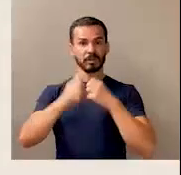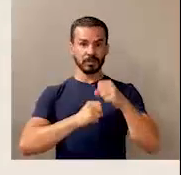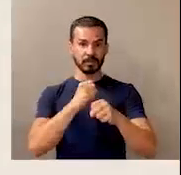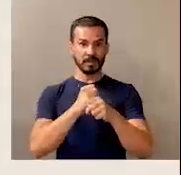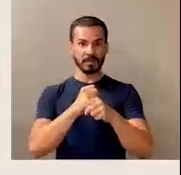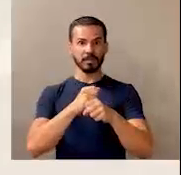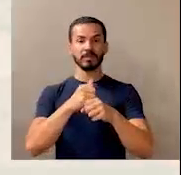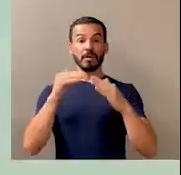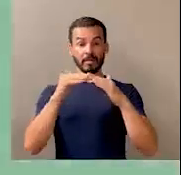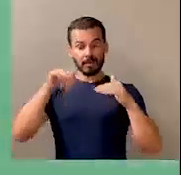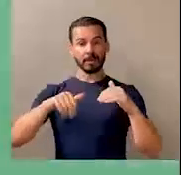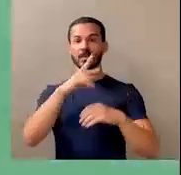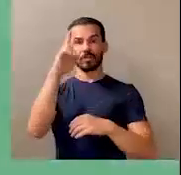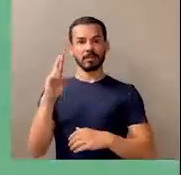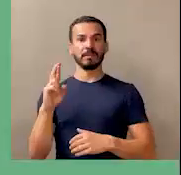que viven en Costa Rica.